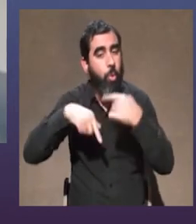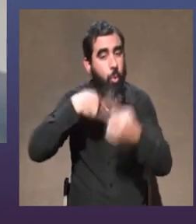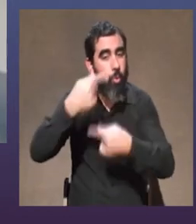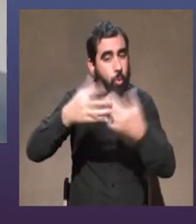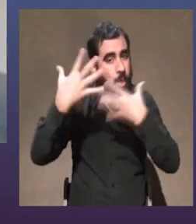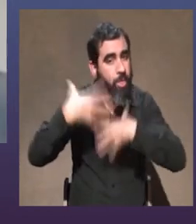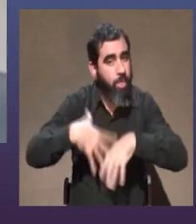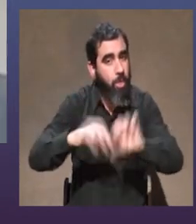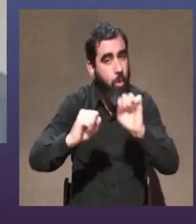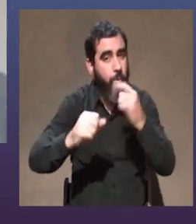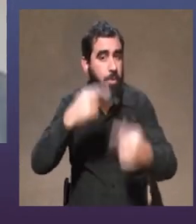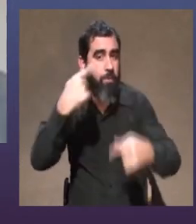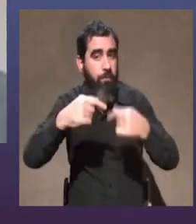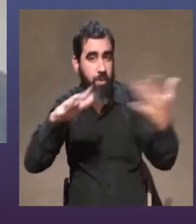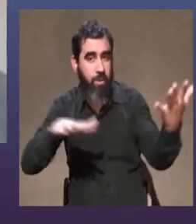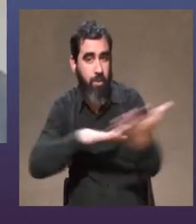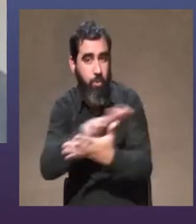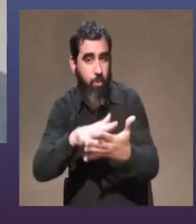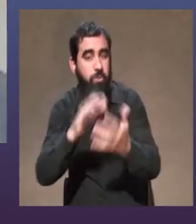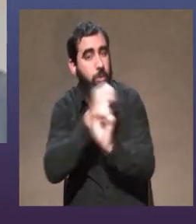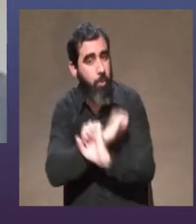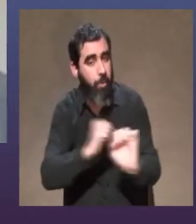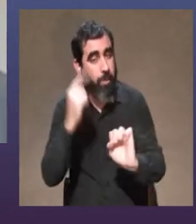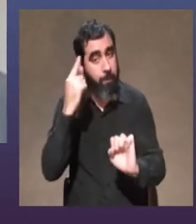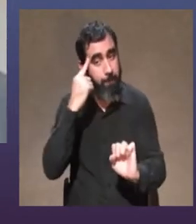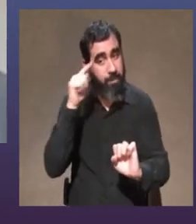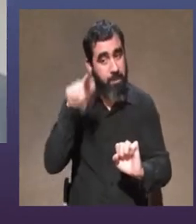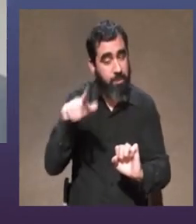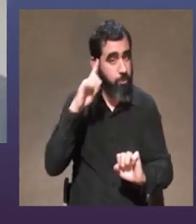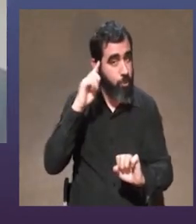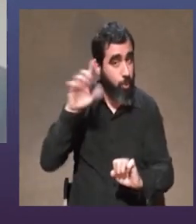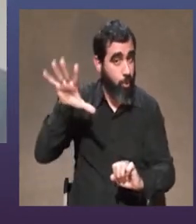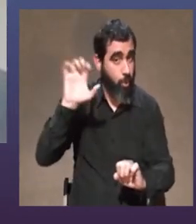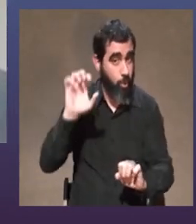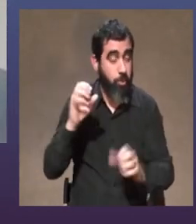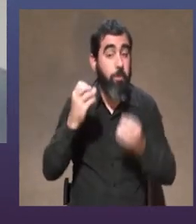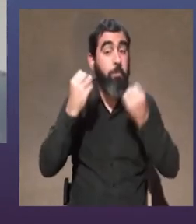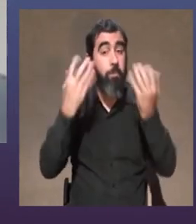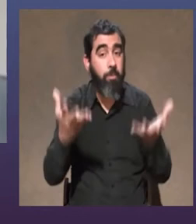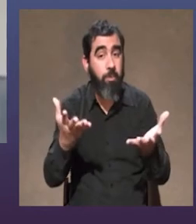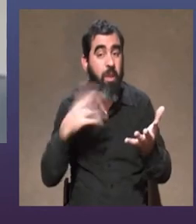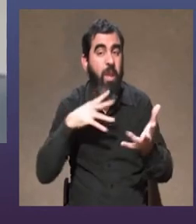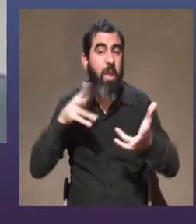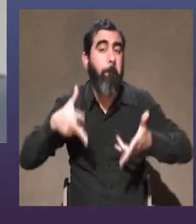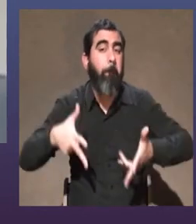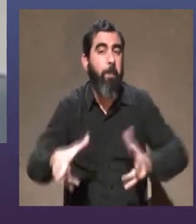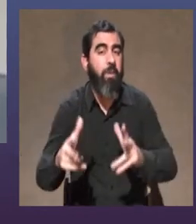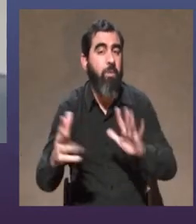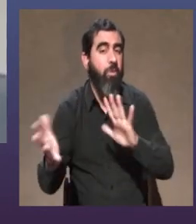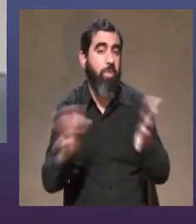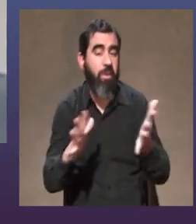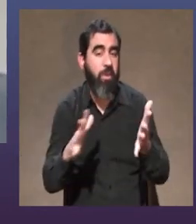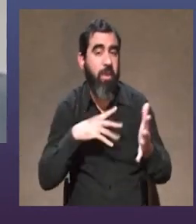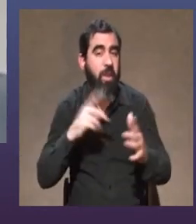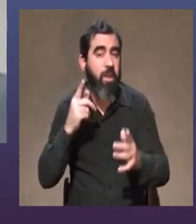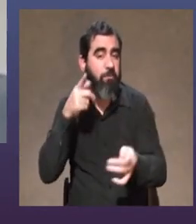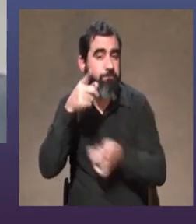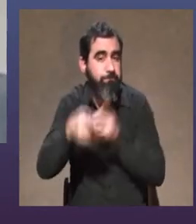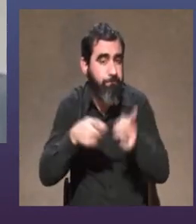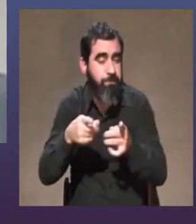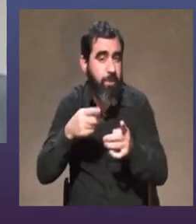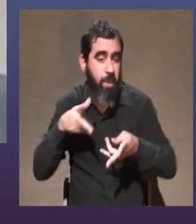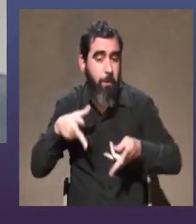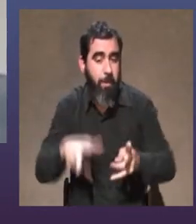Pensaba en eso cuando los escuchaba porque qué método, qué exigencia es un método para cada artista, ¿no? Es lo que